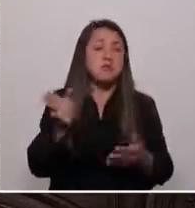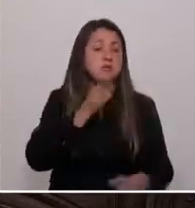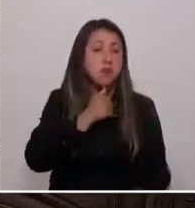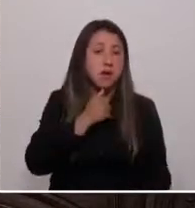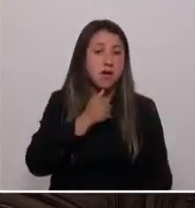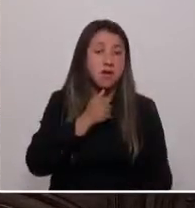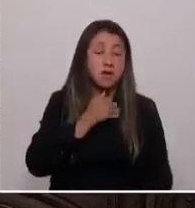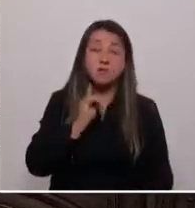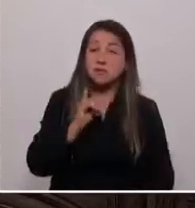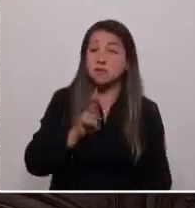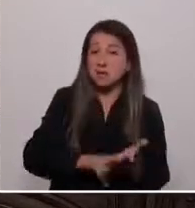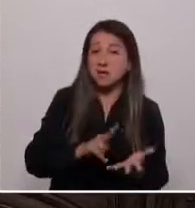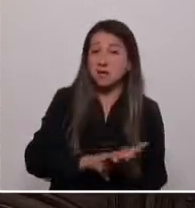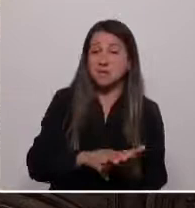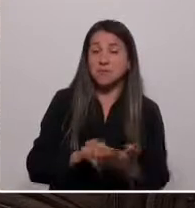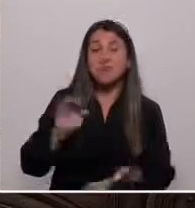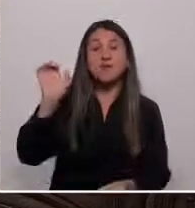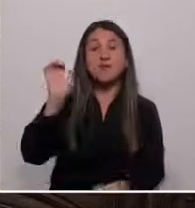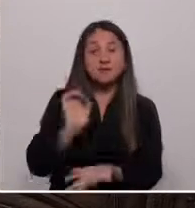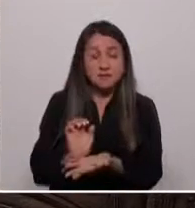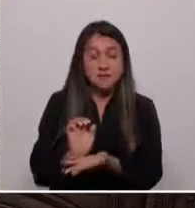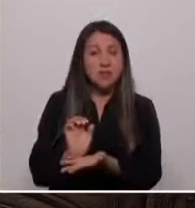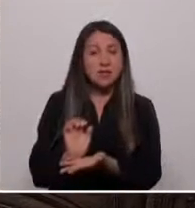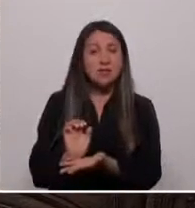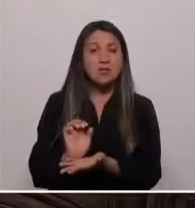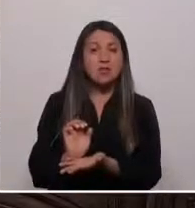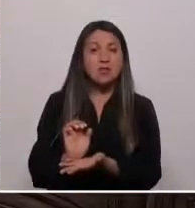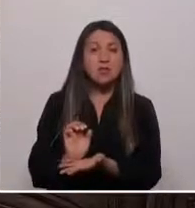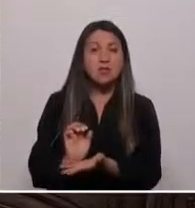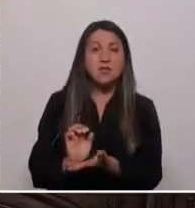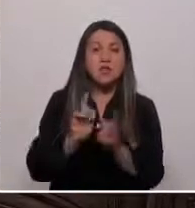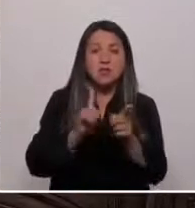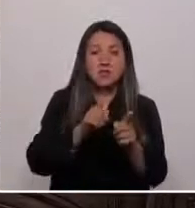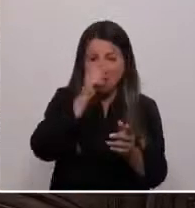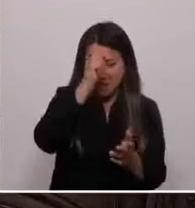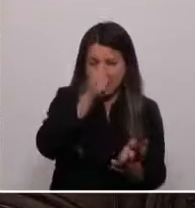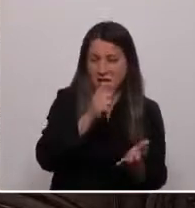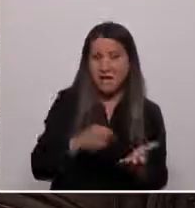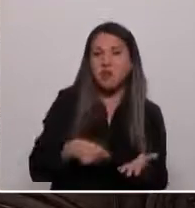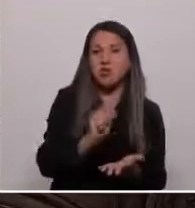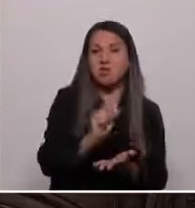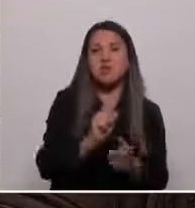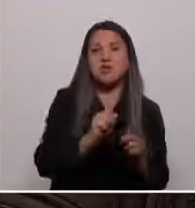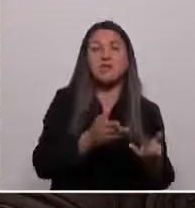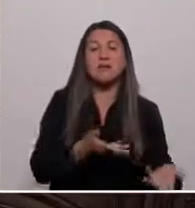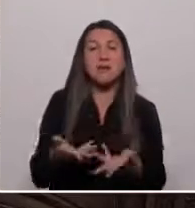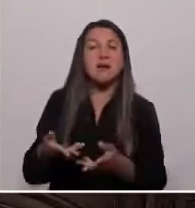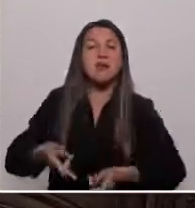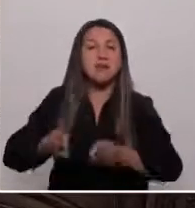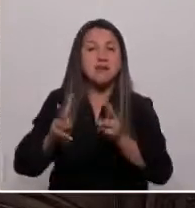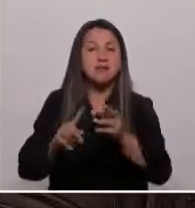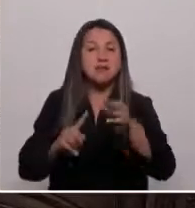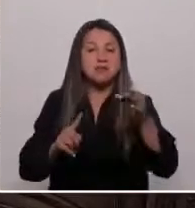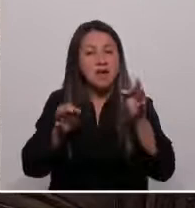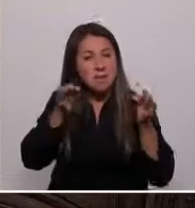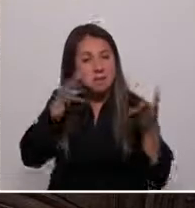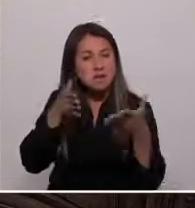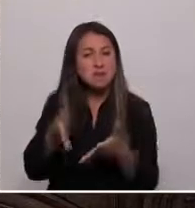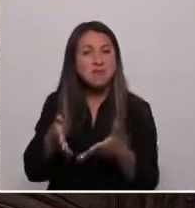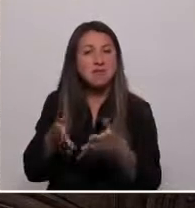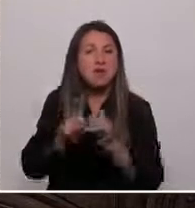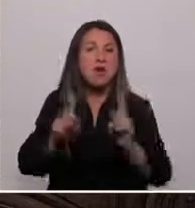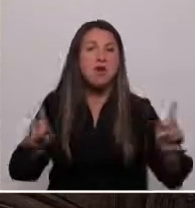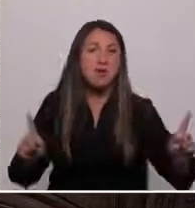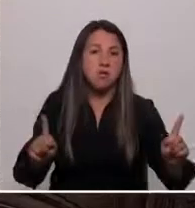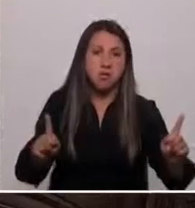como el Estado deberá no solo reconocer, sino entregar derechos específicos a cada una de esas